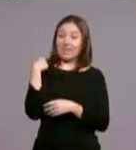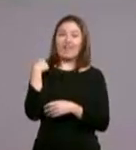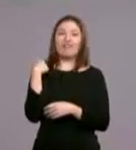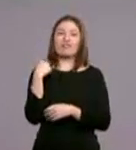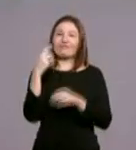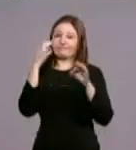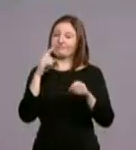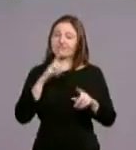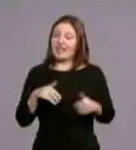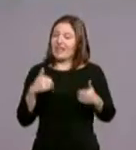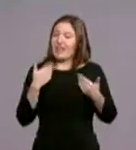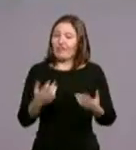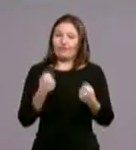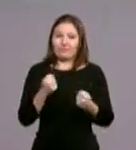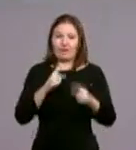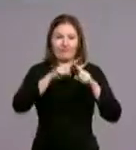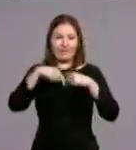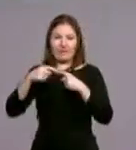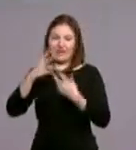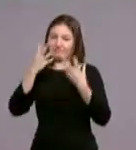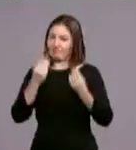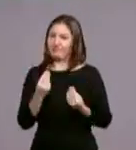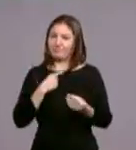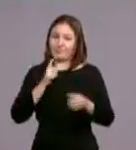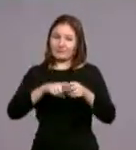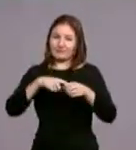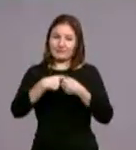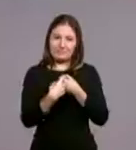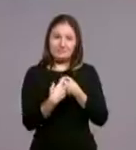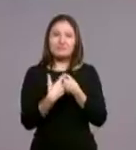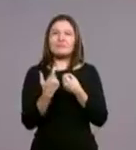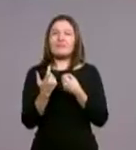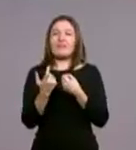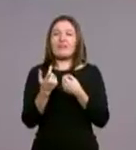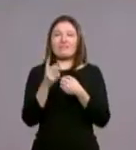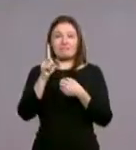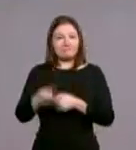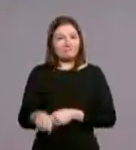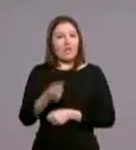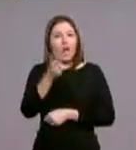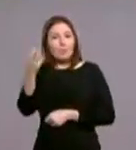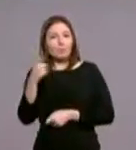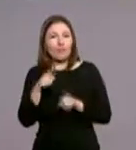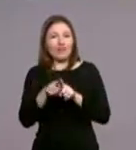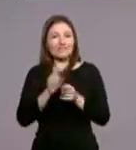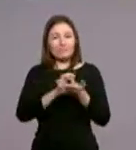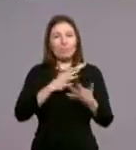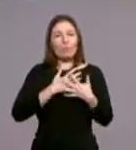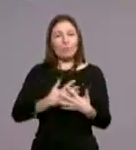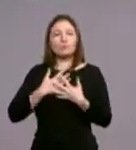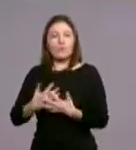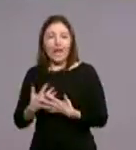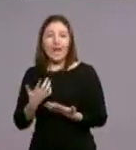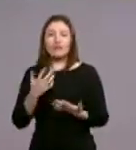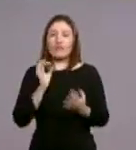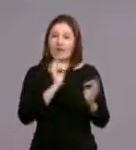un gran regalo para muchísimas familias que pudieron participar participando o incluso en el servicio de los voluntarios, tanto